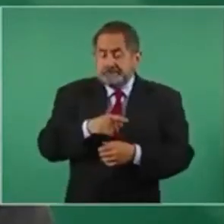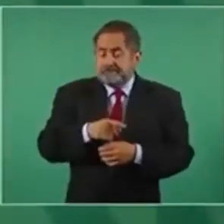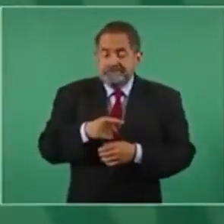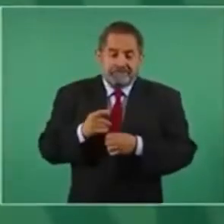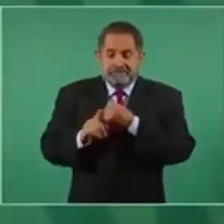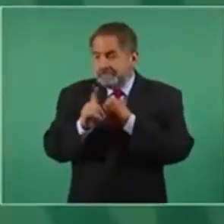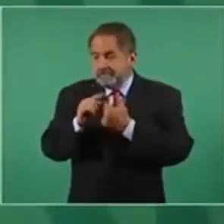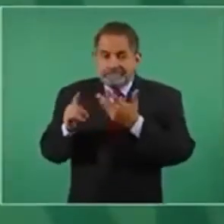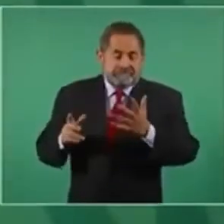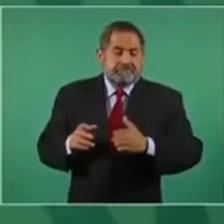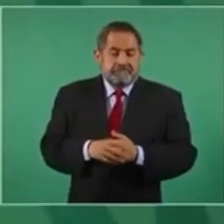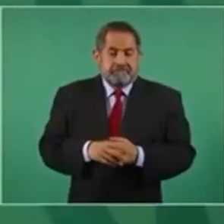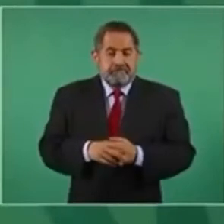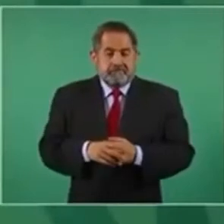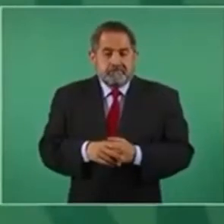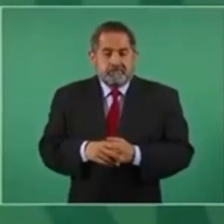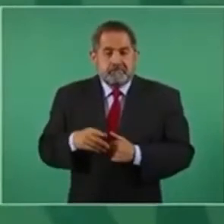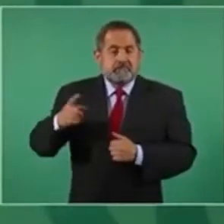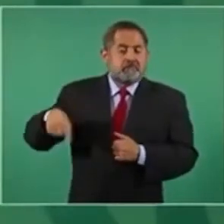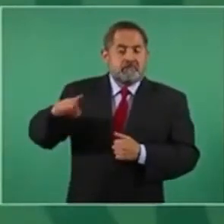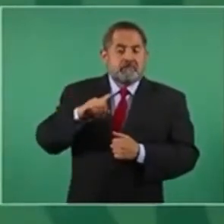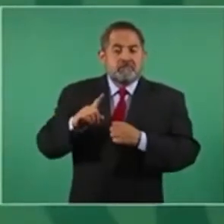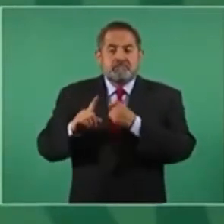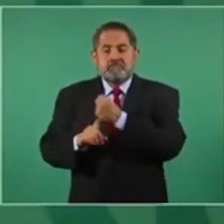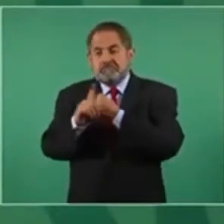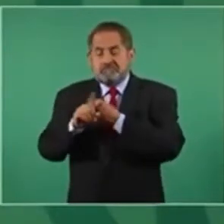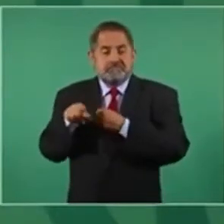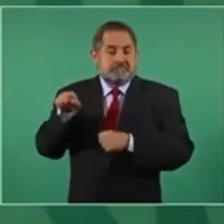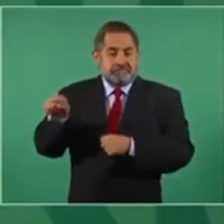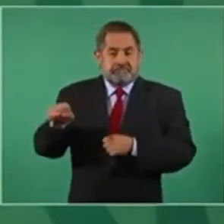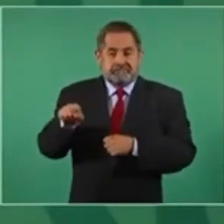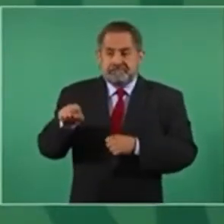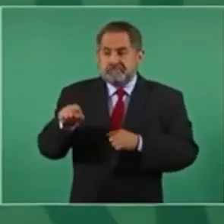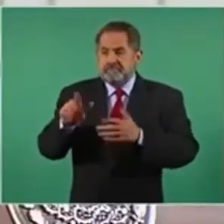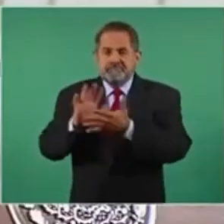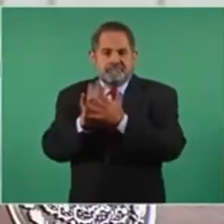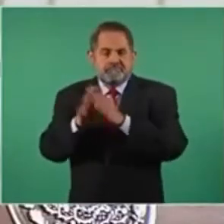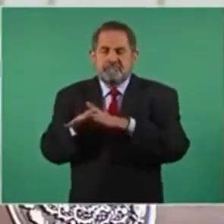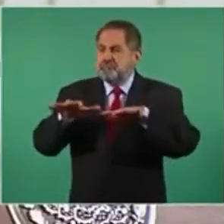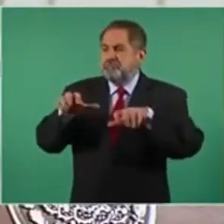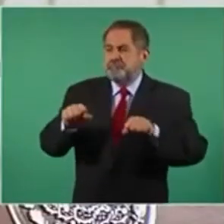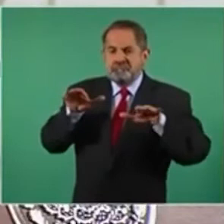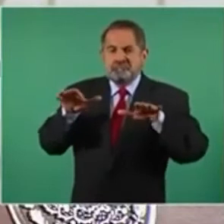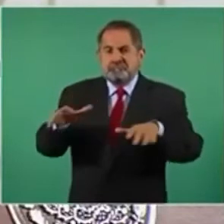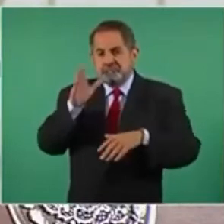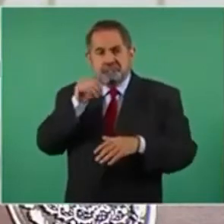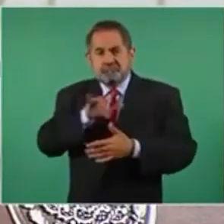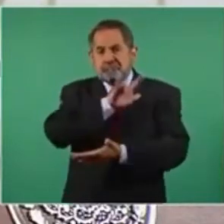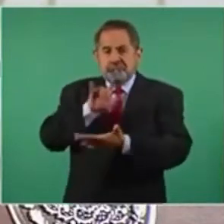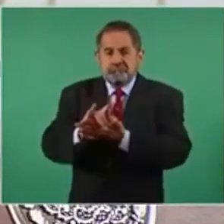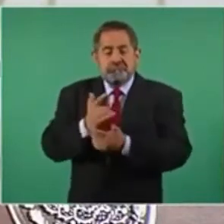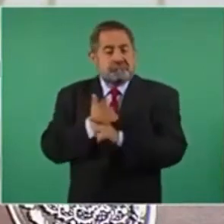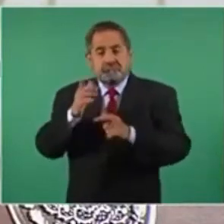y nosotros estamos ayudando, ya van varios envíos y hemos tenido problemas para desembarcar víveres porque las bandas tienen tomada casi todo